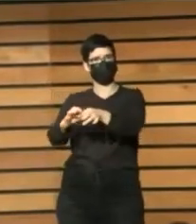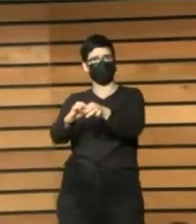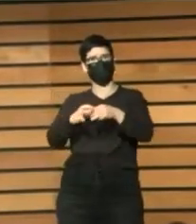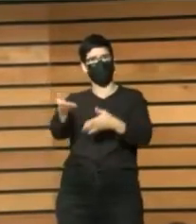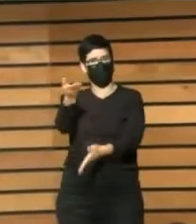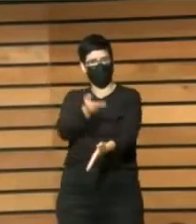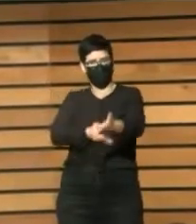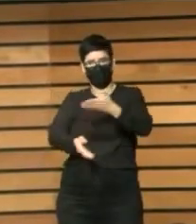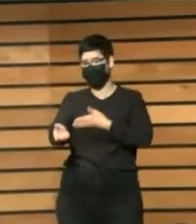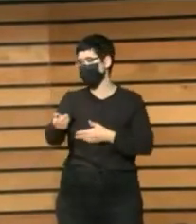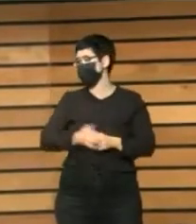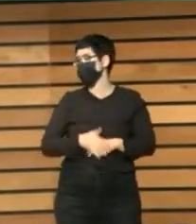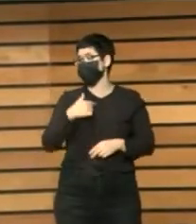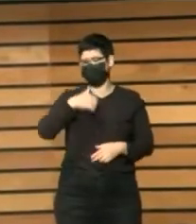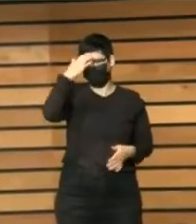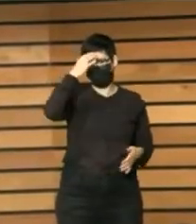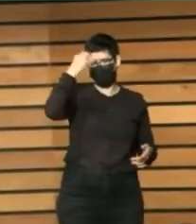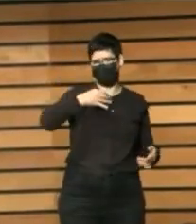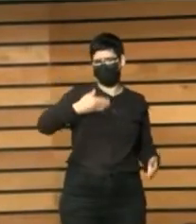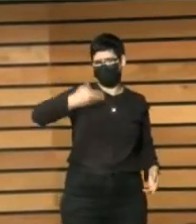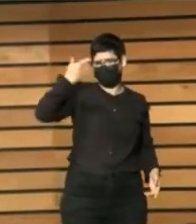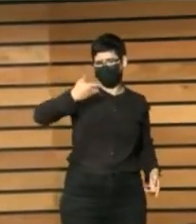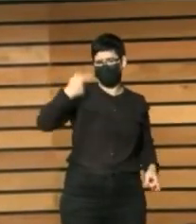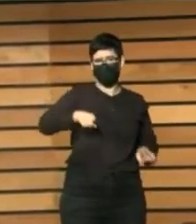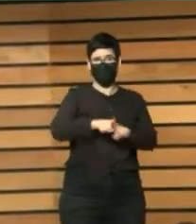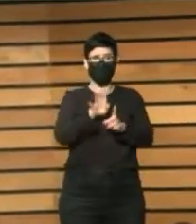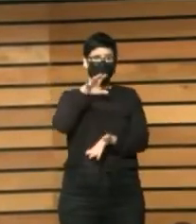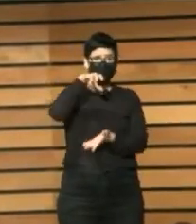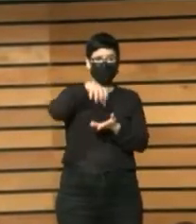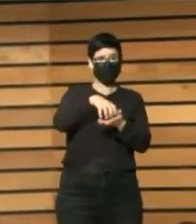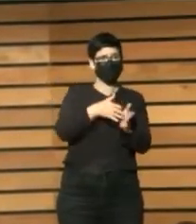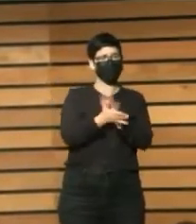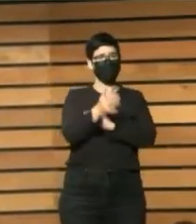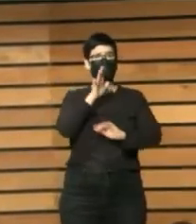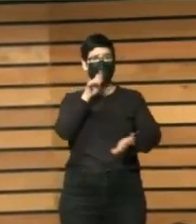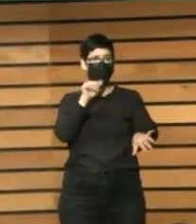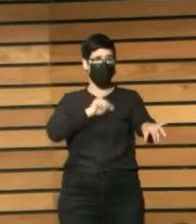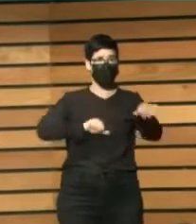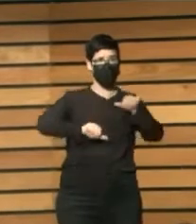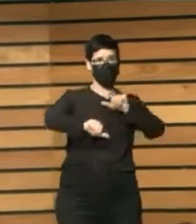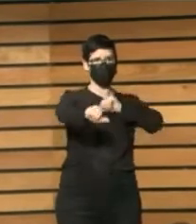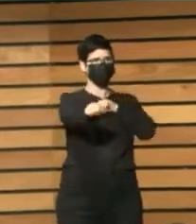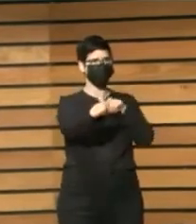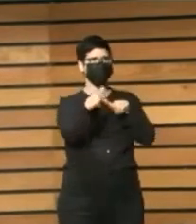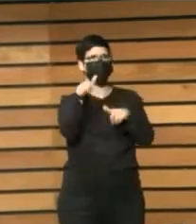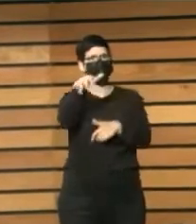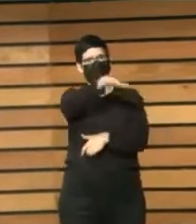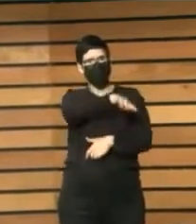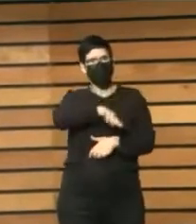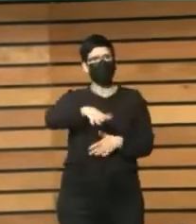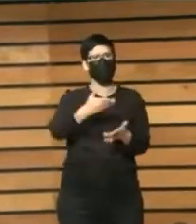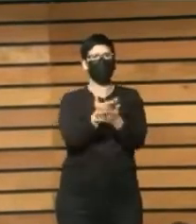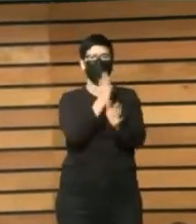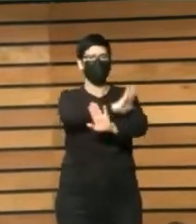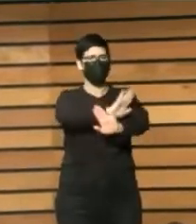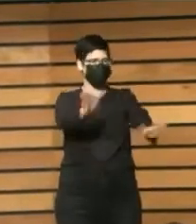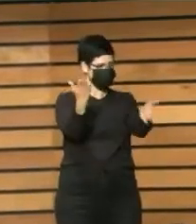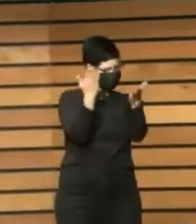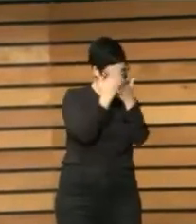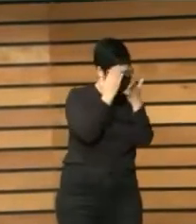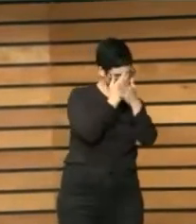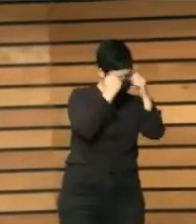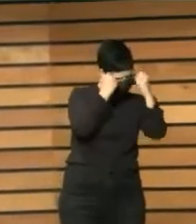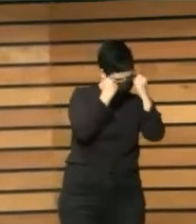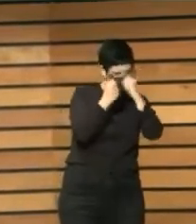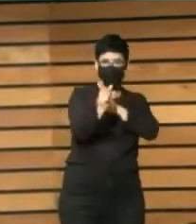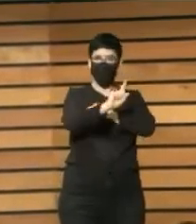Creo que es importante saber que la Mediateca a partir de ahora va a ser un lugar donde no solo se va a poder estudiar, va a ser un sitio donde se